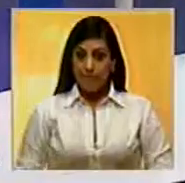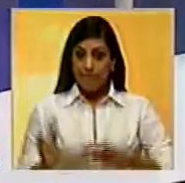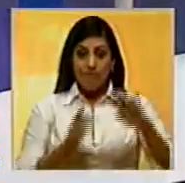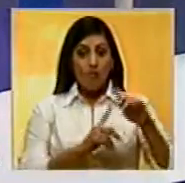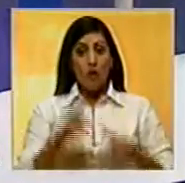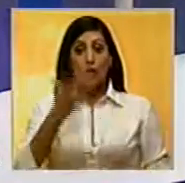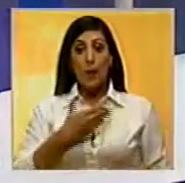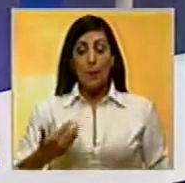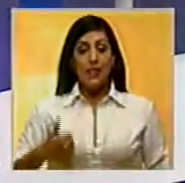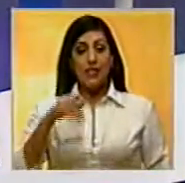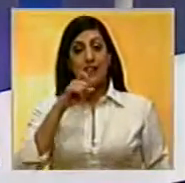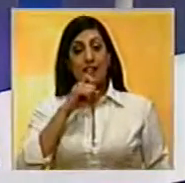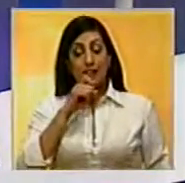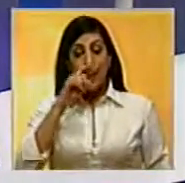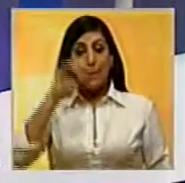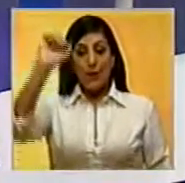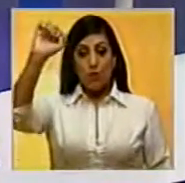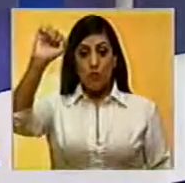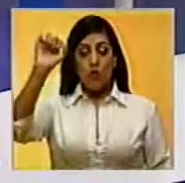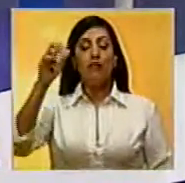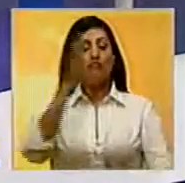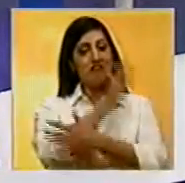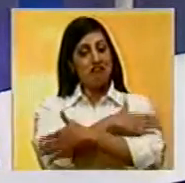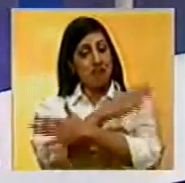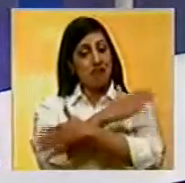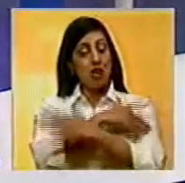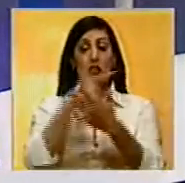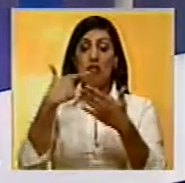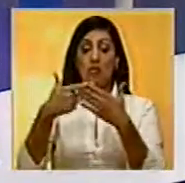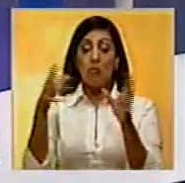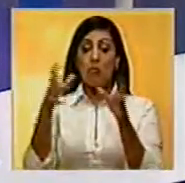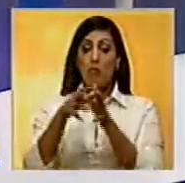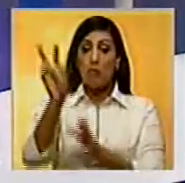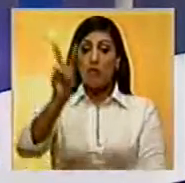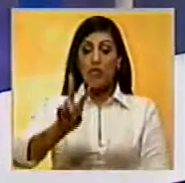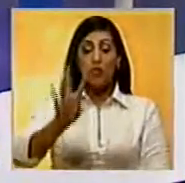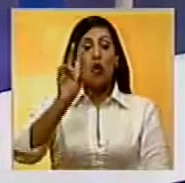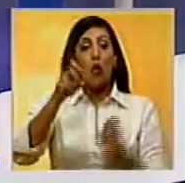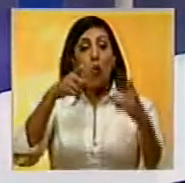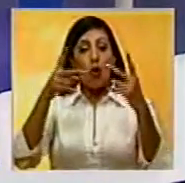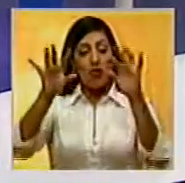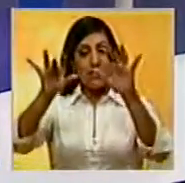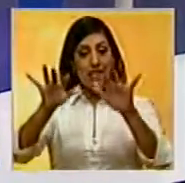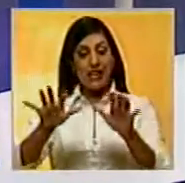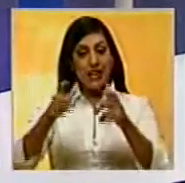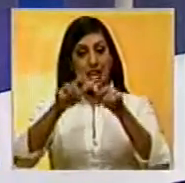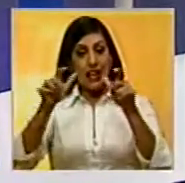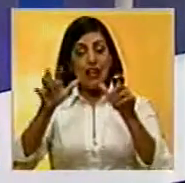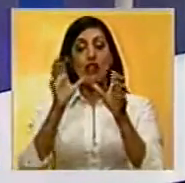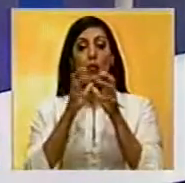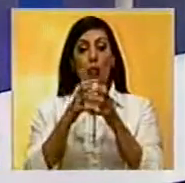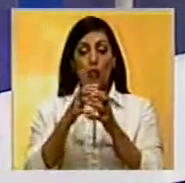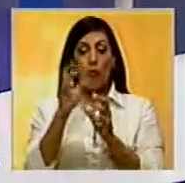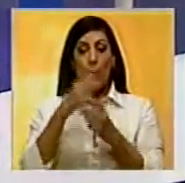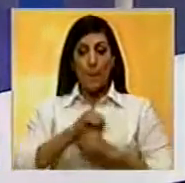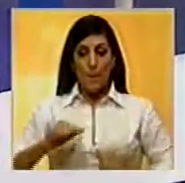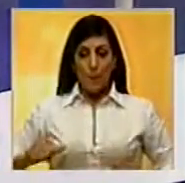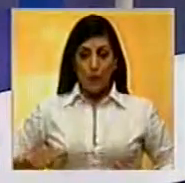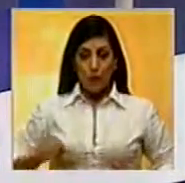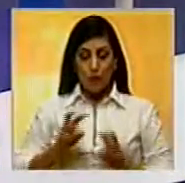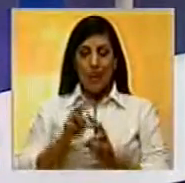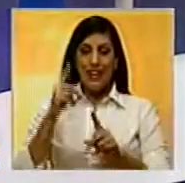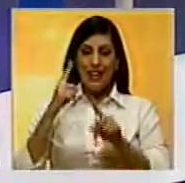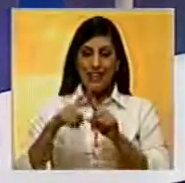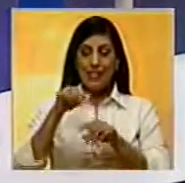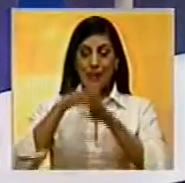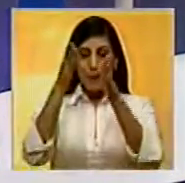El presidente de la República, Nicolás Maduro, felicitó en nombre del pueblo venezolano al nuevo secretario general de la Organización de Naciones Unidas, el